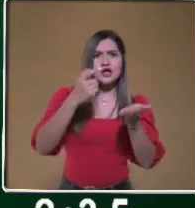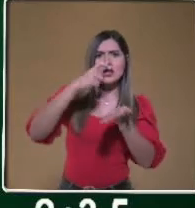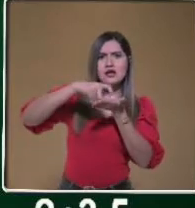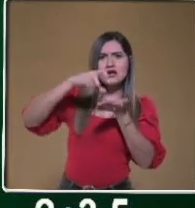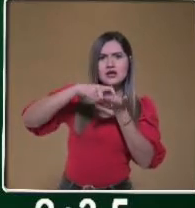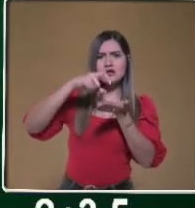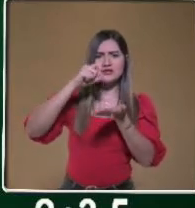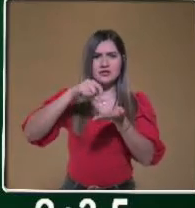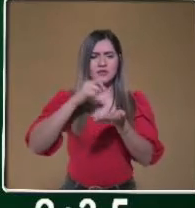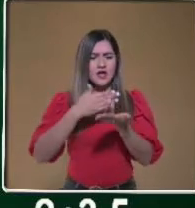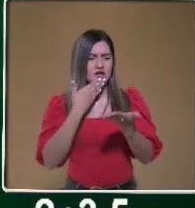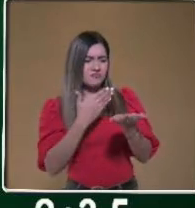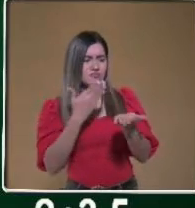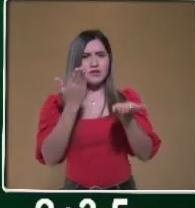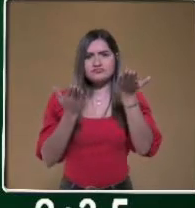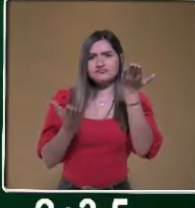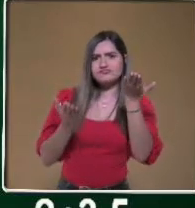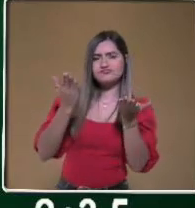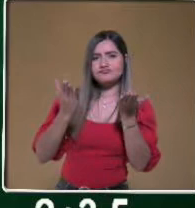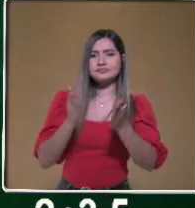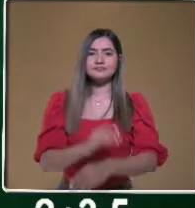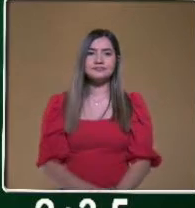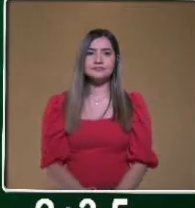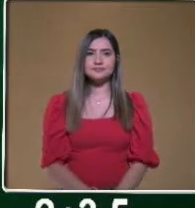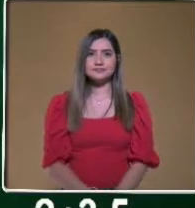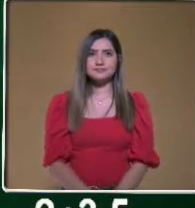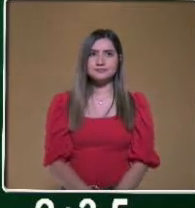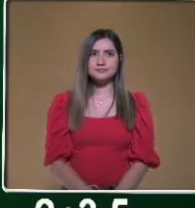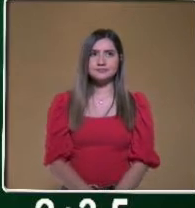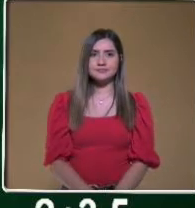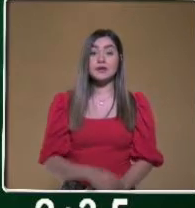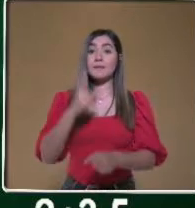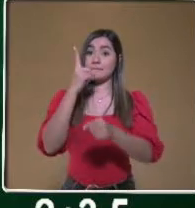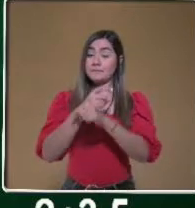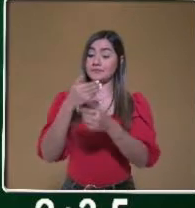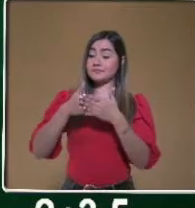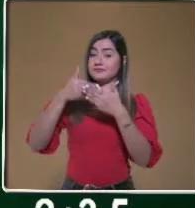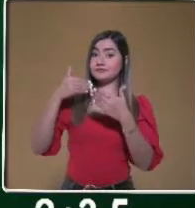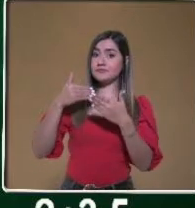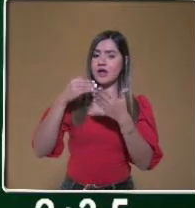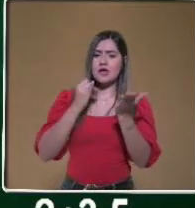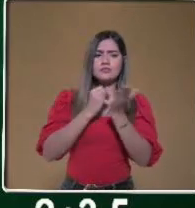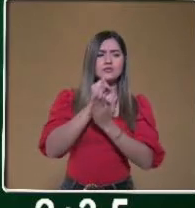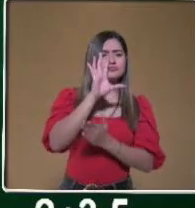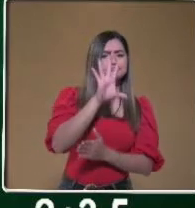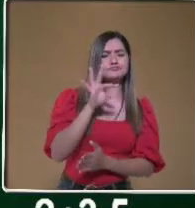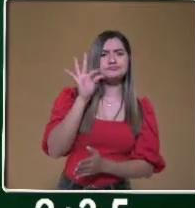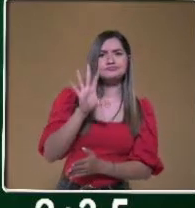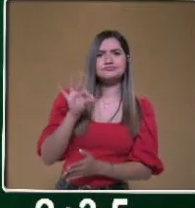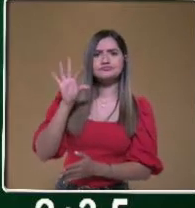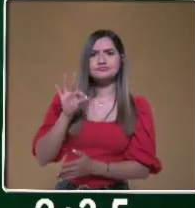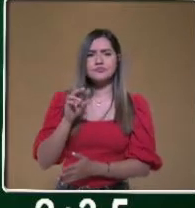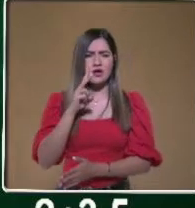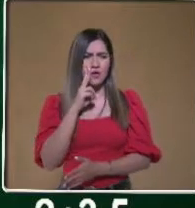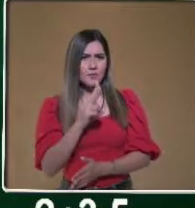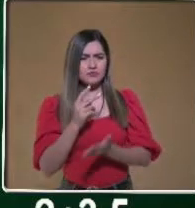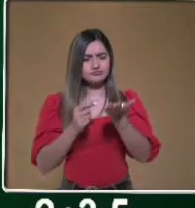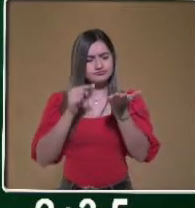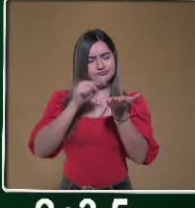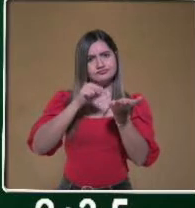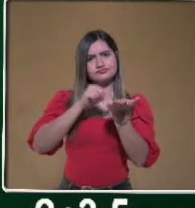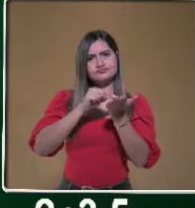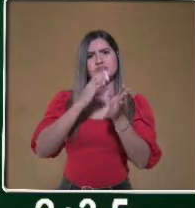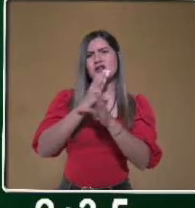Pensando antes de gastar. Por lo que antes de decidir qué producto comprar, valora si el producto o